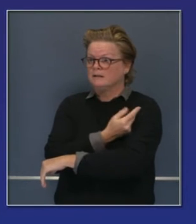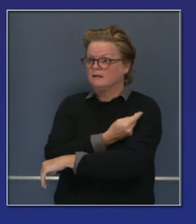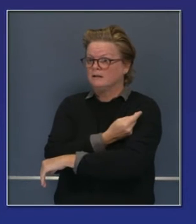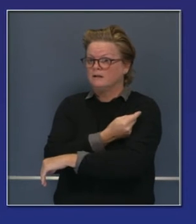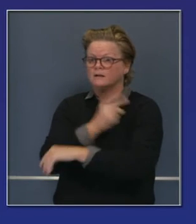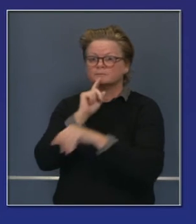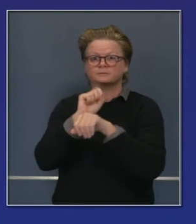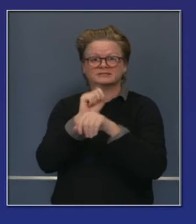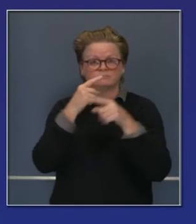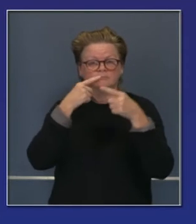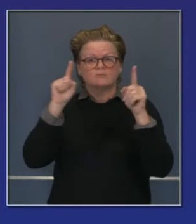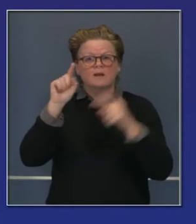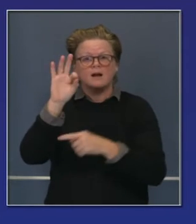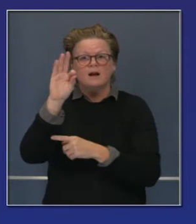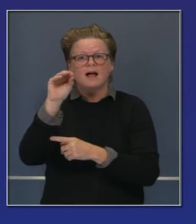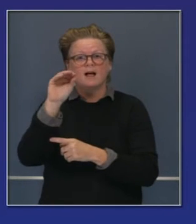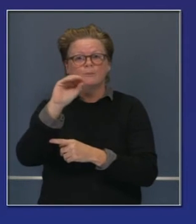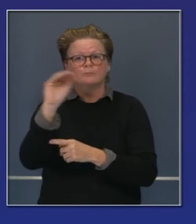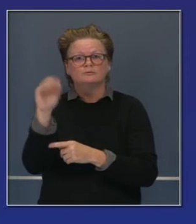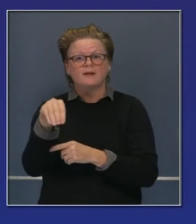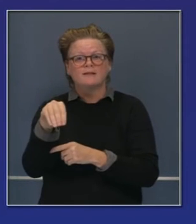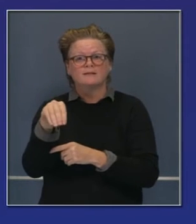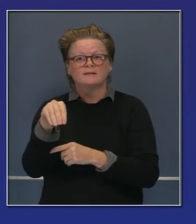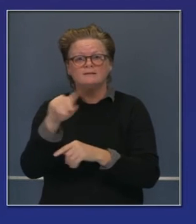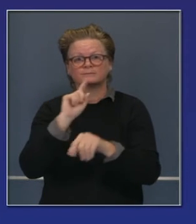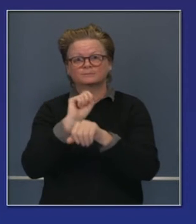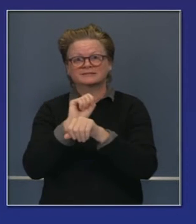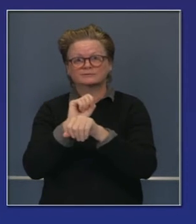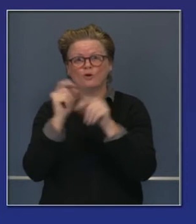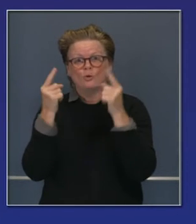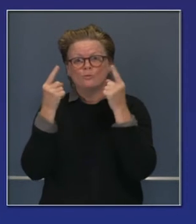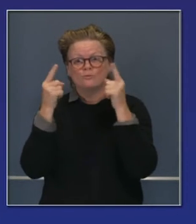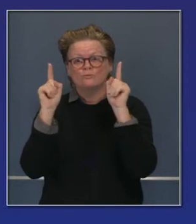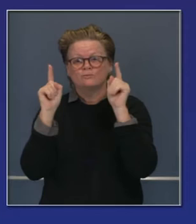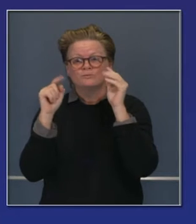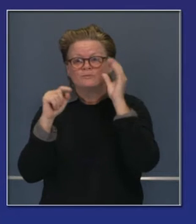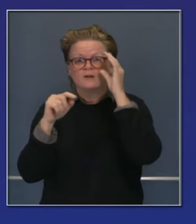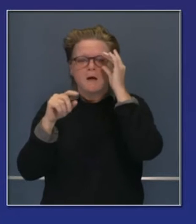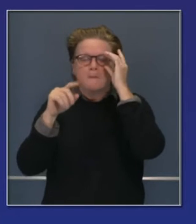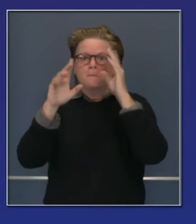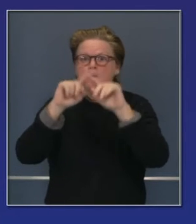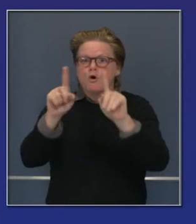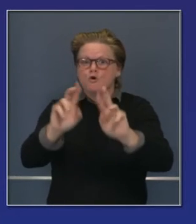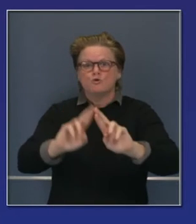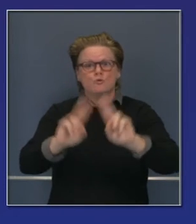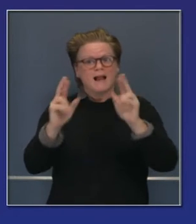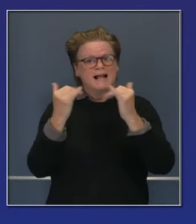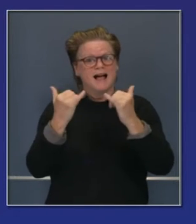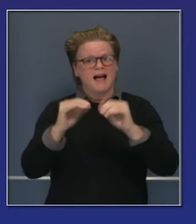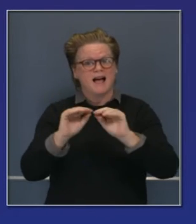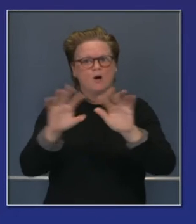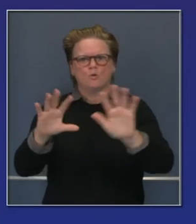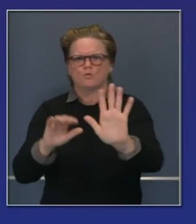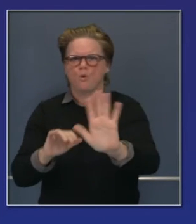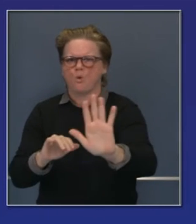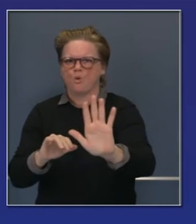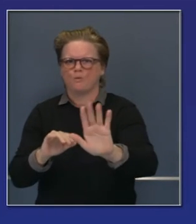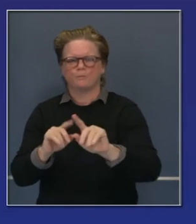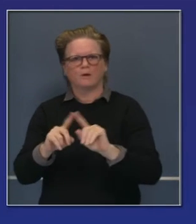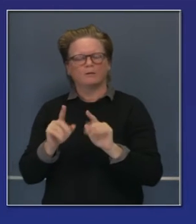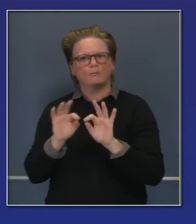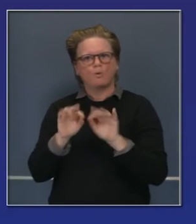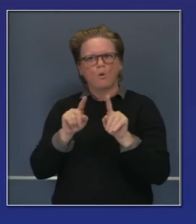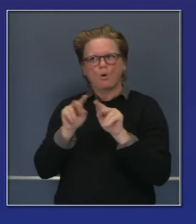anunció por el presidente ejecutivo de Pfizer. No tanto hablando de la disponibilidad de la